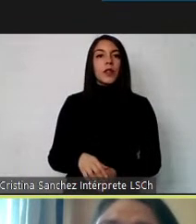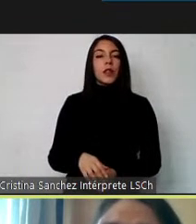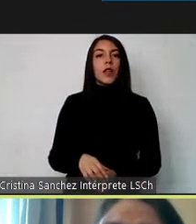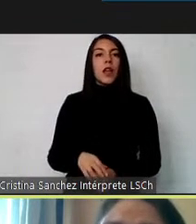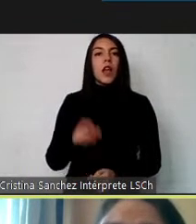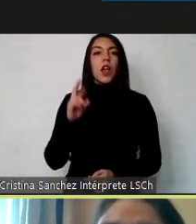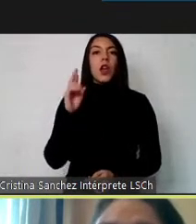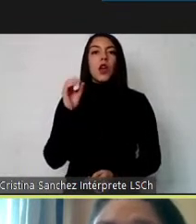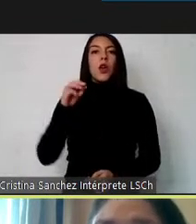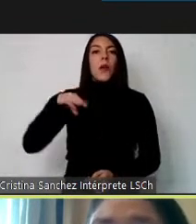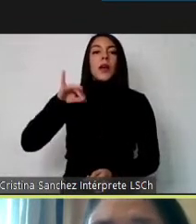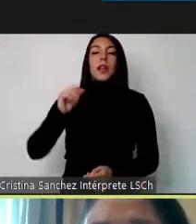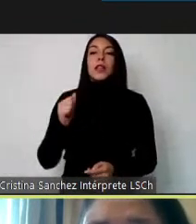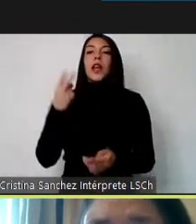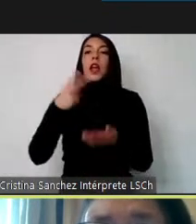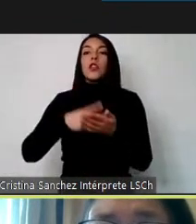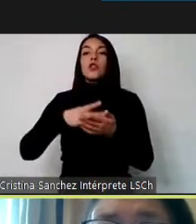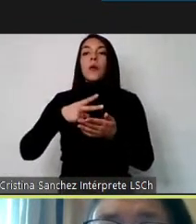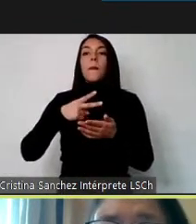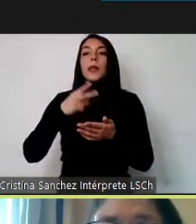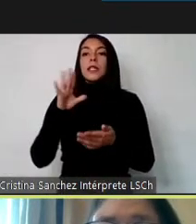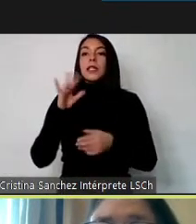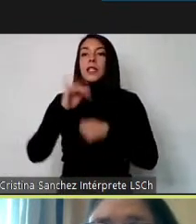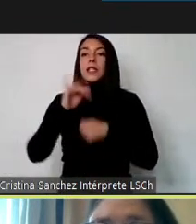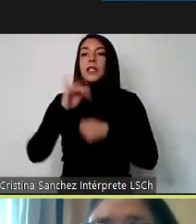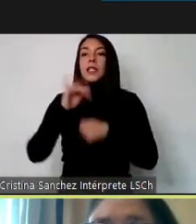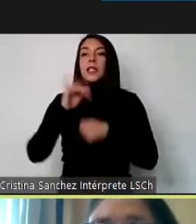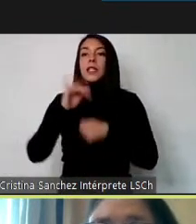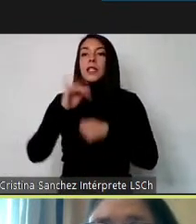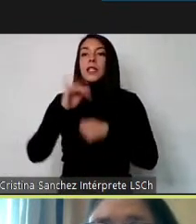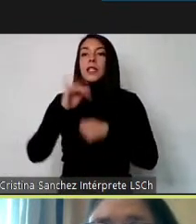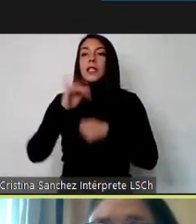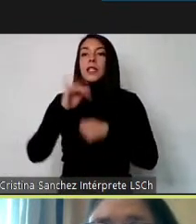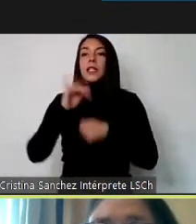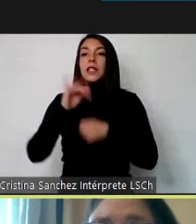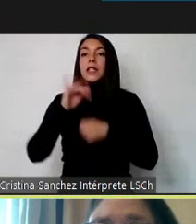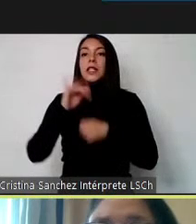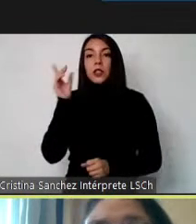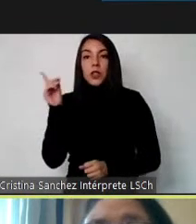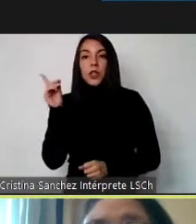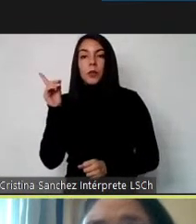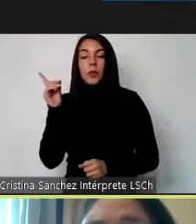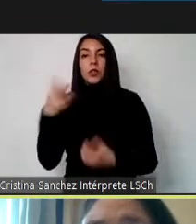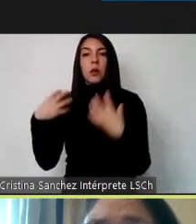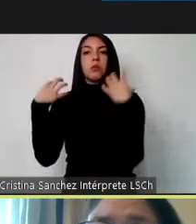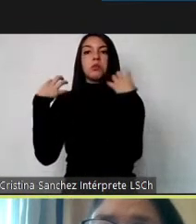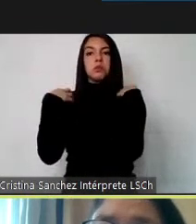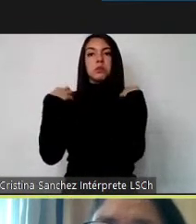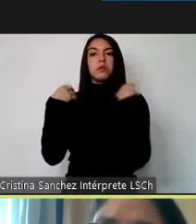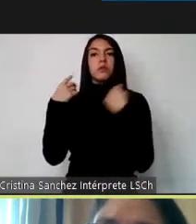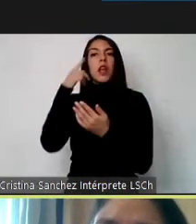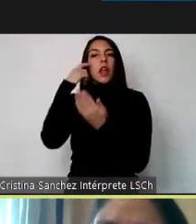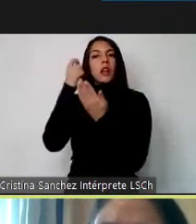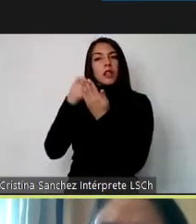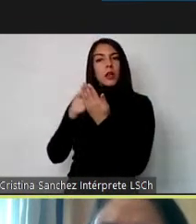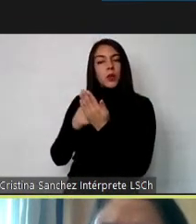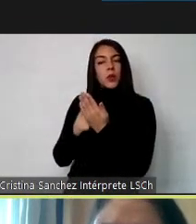el término, y varias agrupaciones de personas con discapacidad lo asumen, porque reconoce la